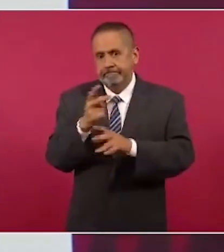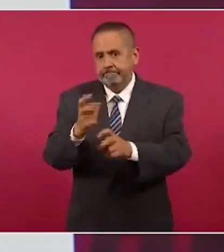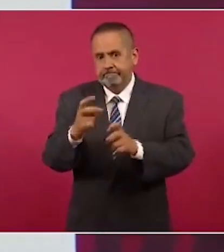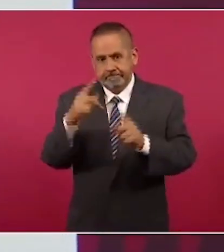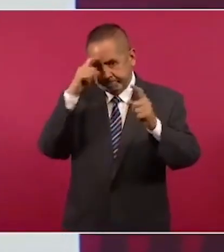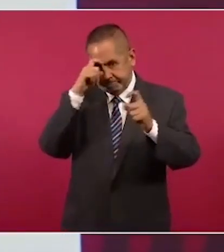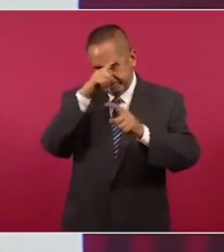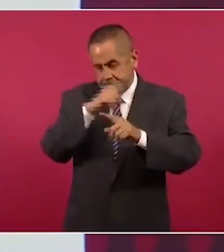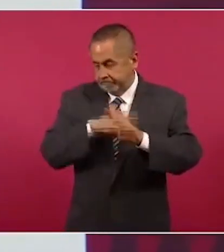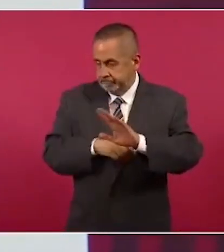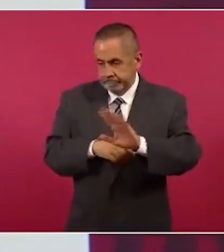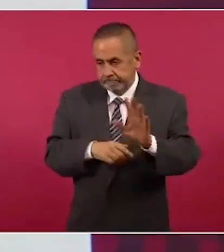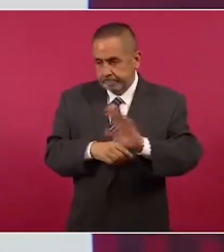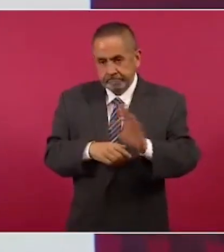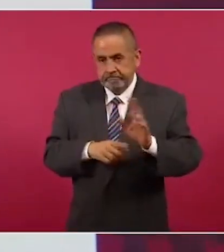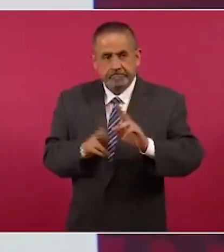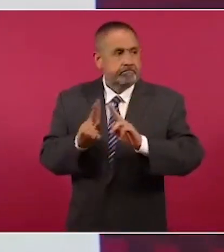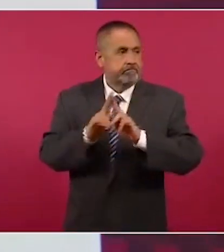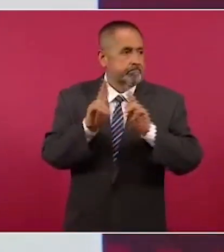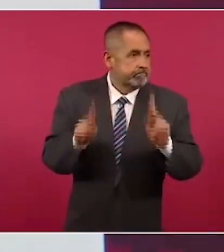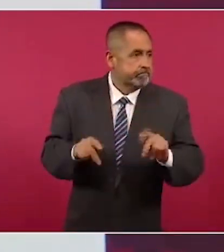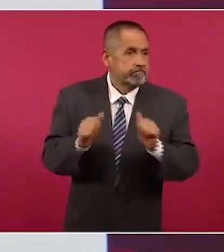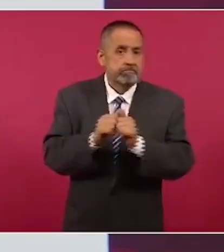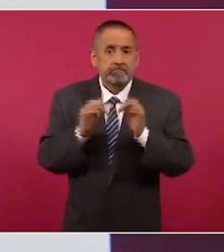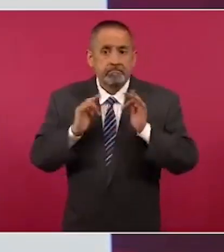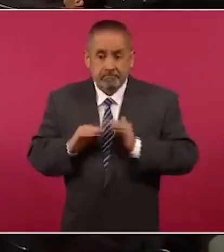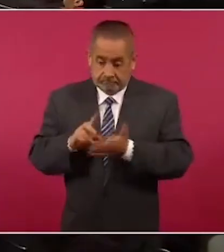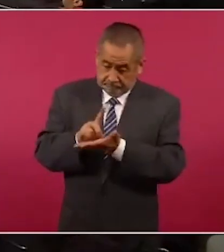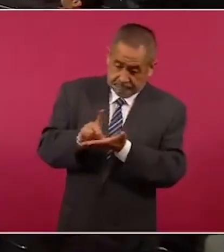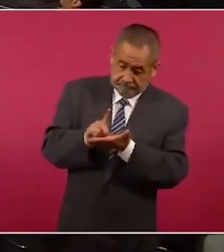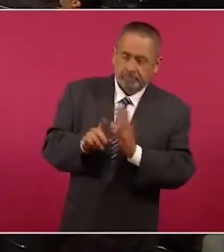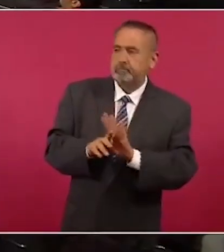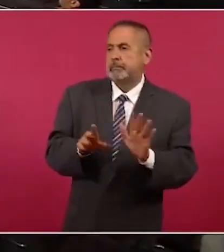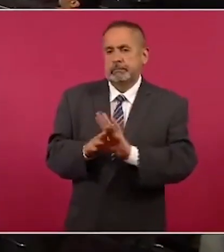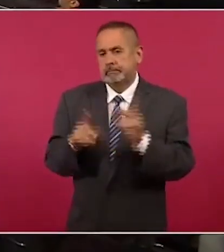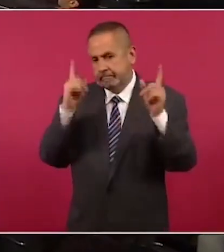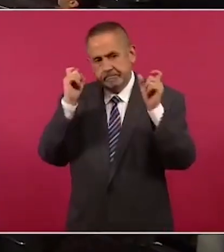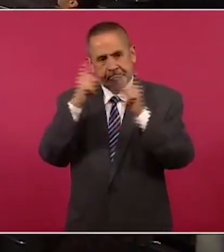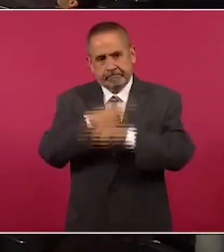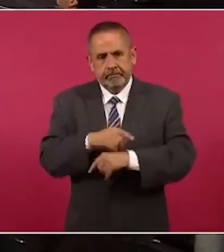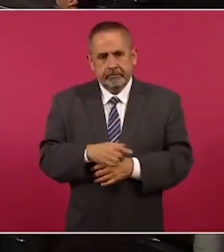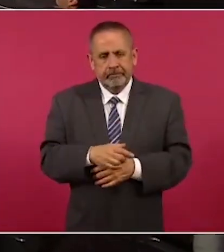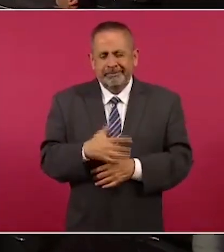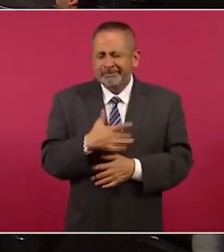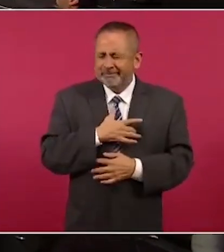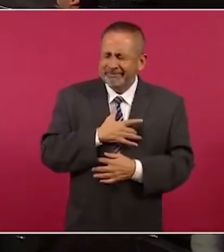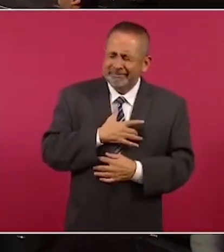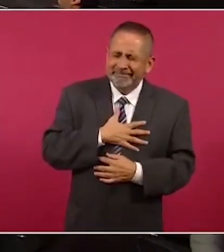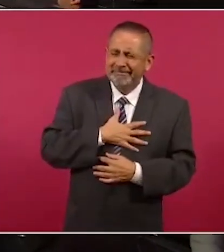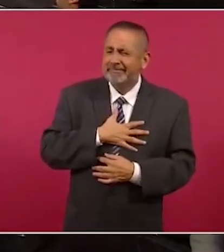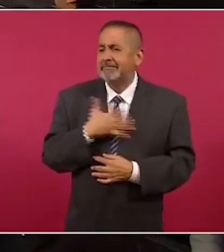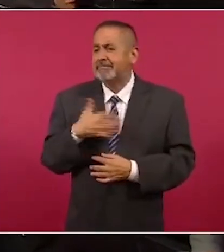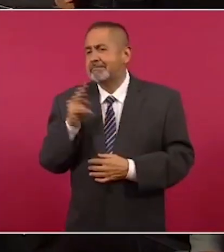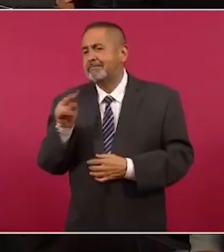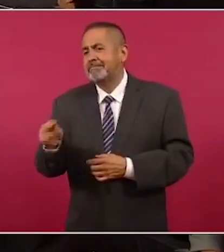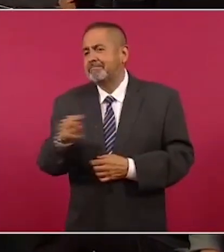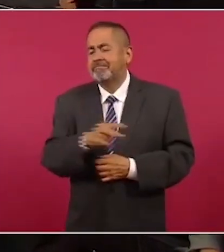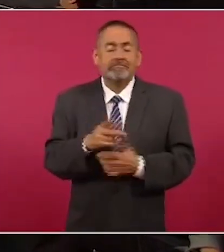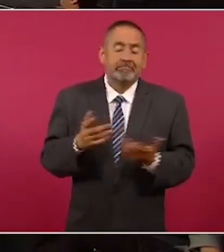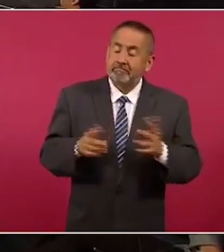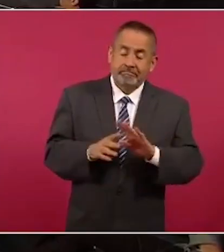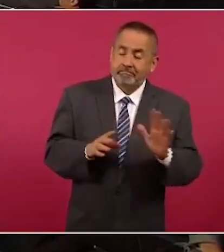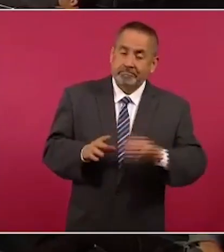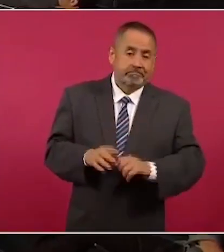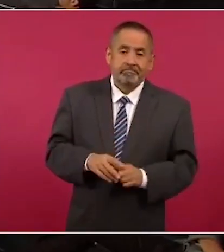garantizar la paz y la tranquilidad en el país y va a ser muy doloroso, porque lo que